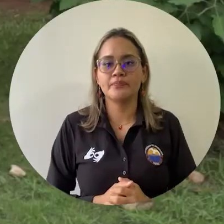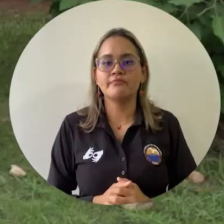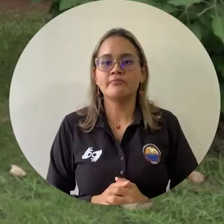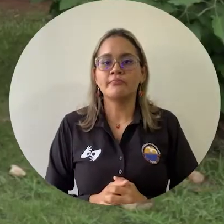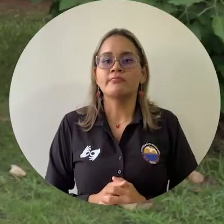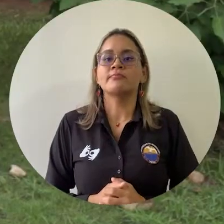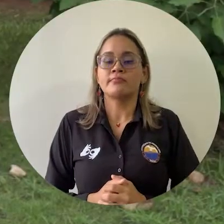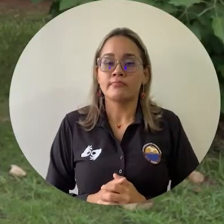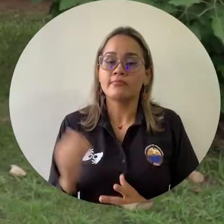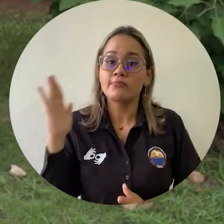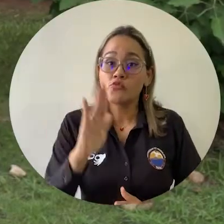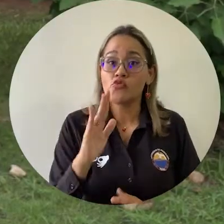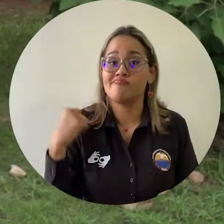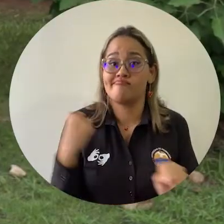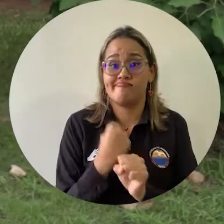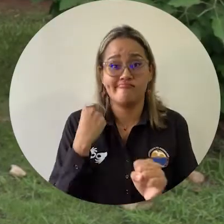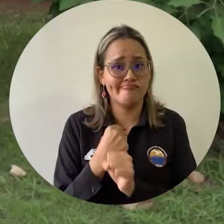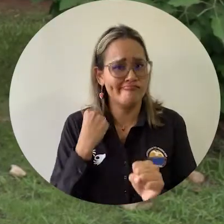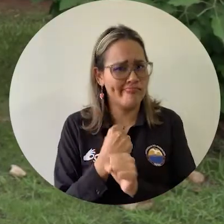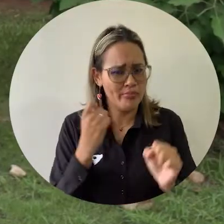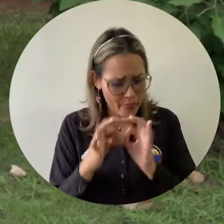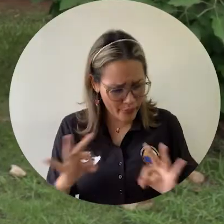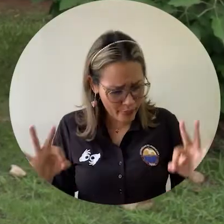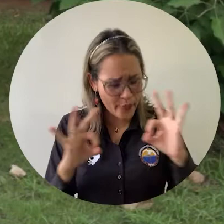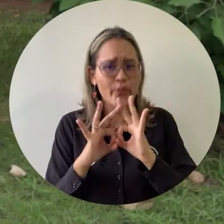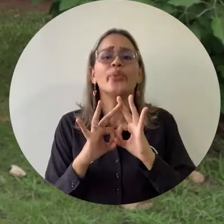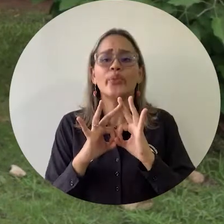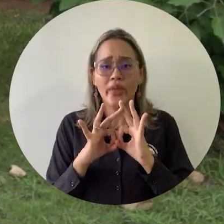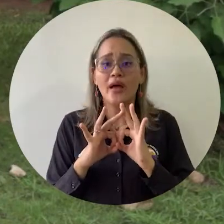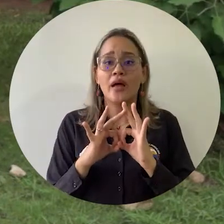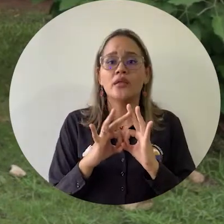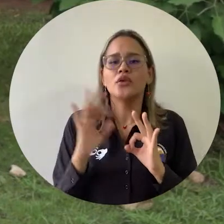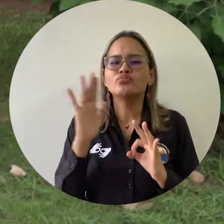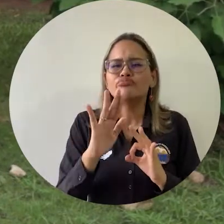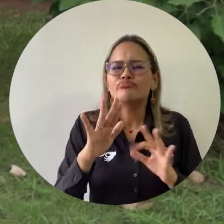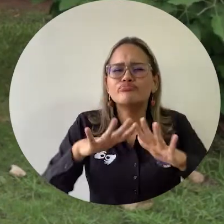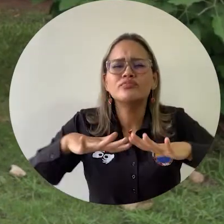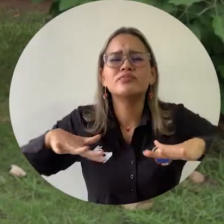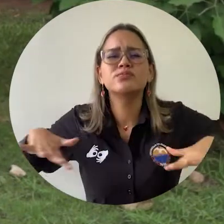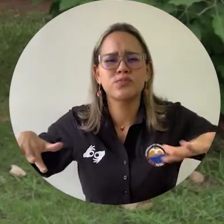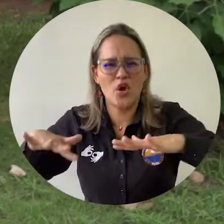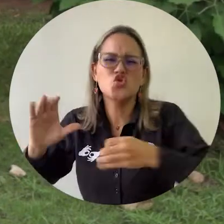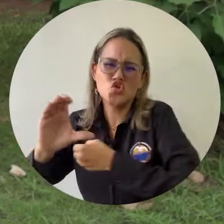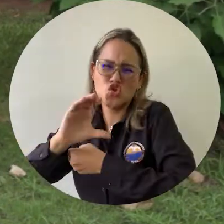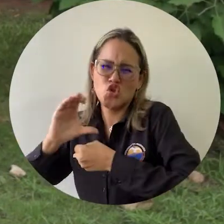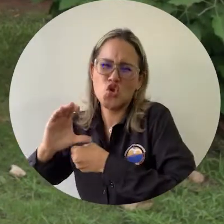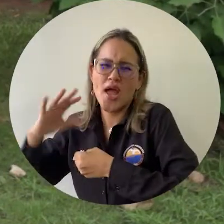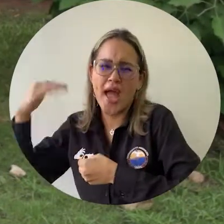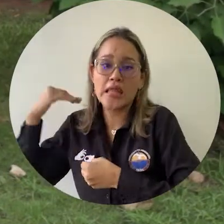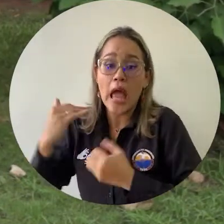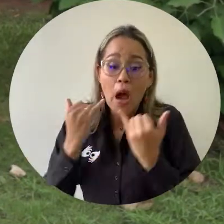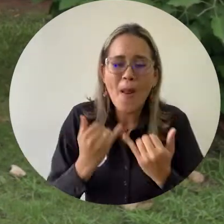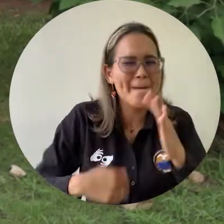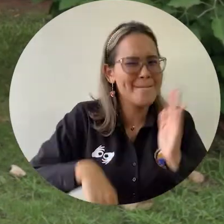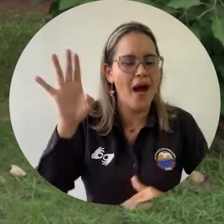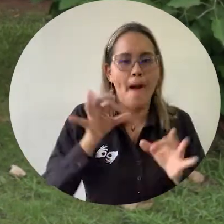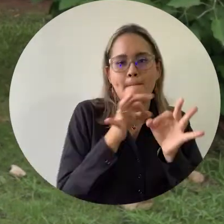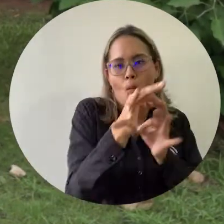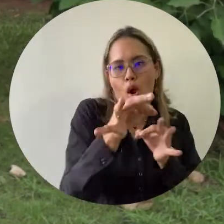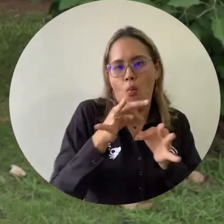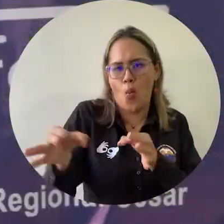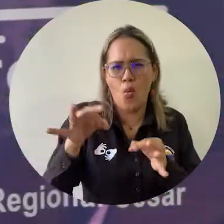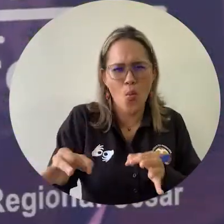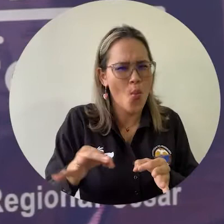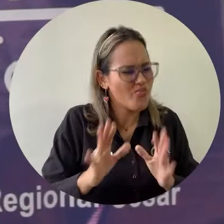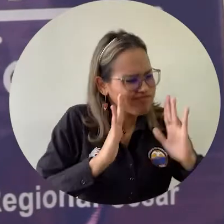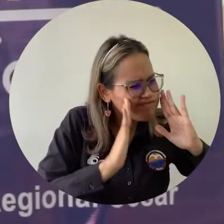Hay un trabajo absolutamente importante, estamos desarrollando en el área urbana, pero ahorita estamos haciendo énfasis en el área